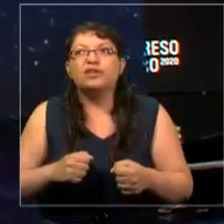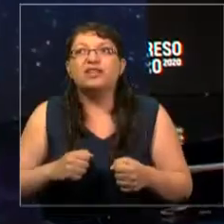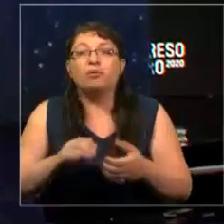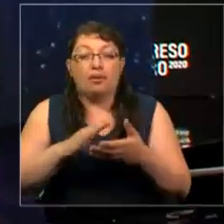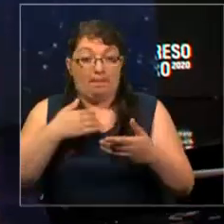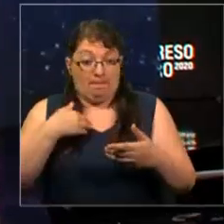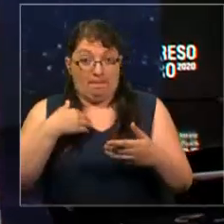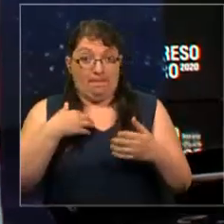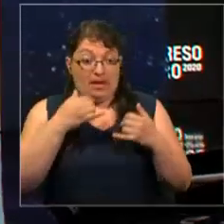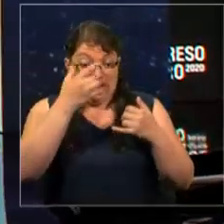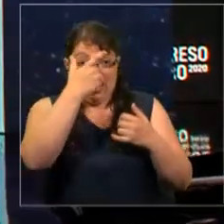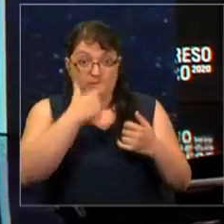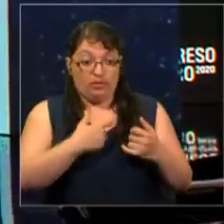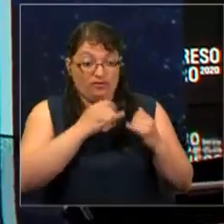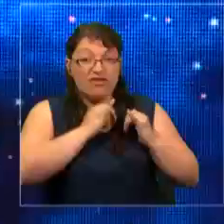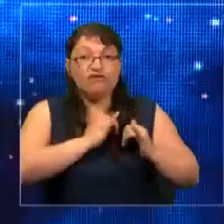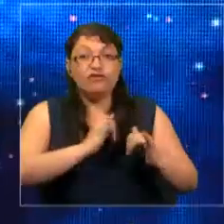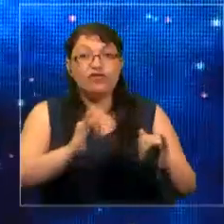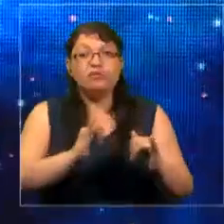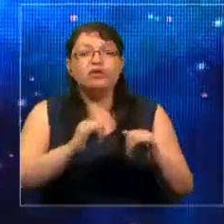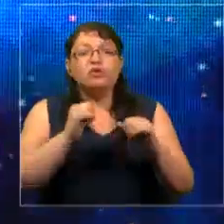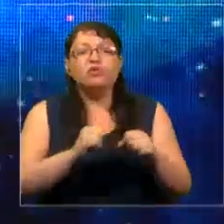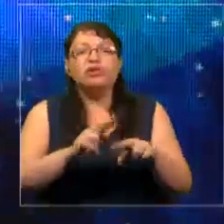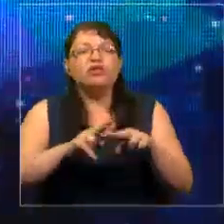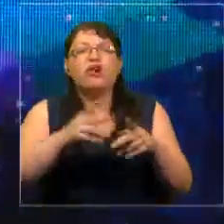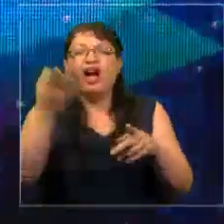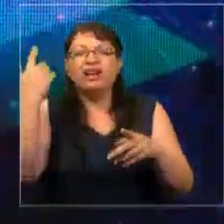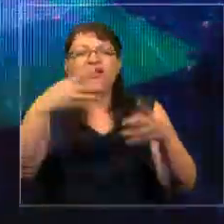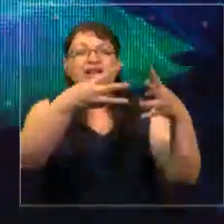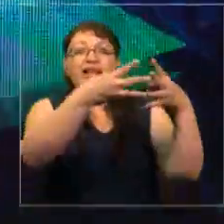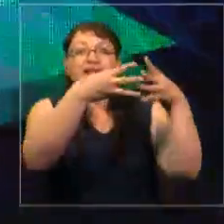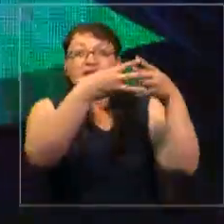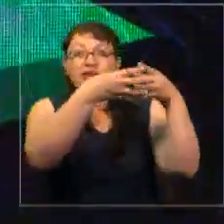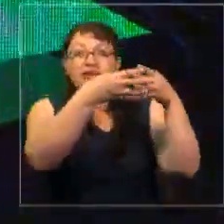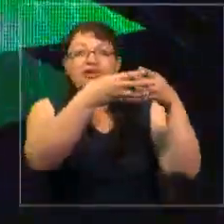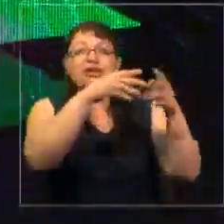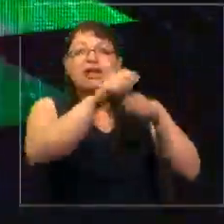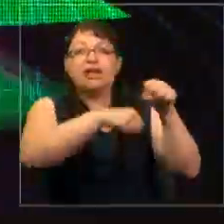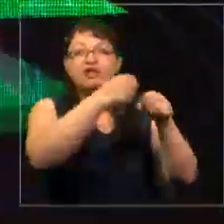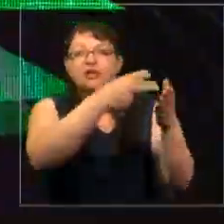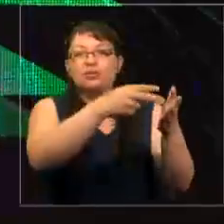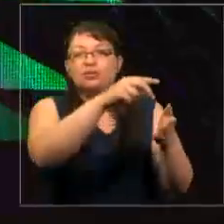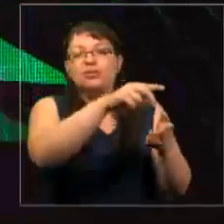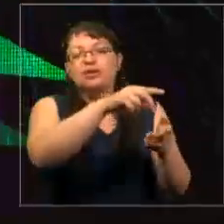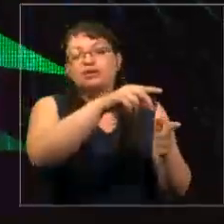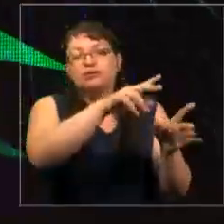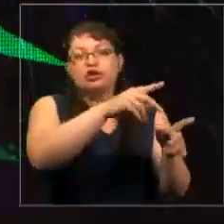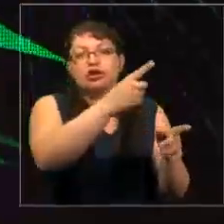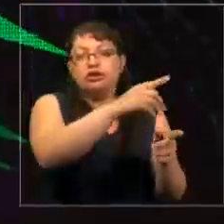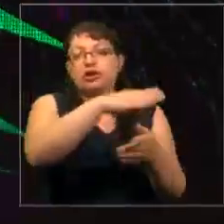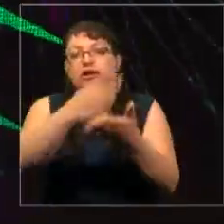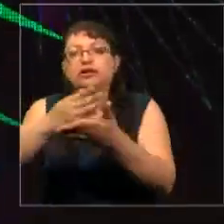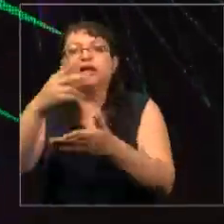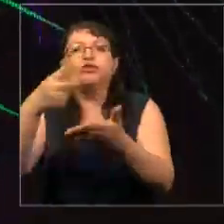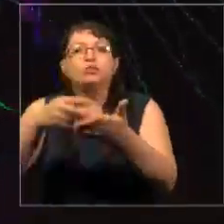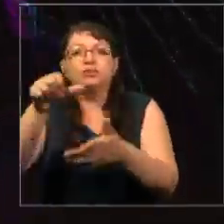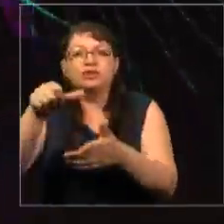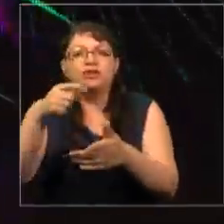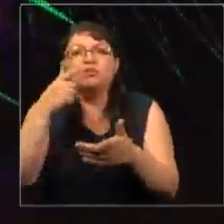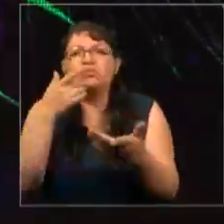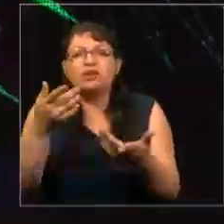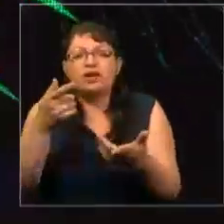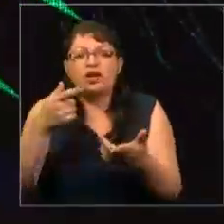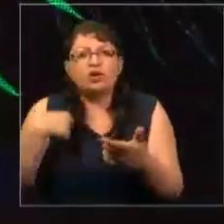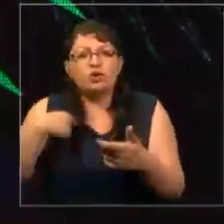datos desde las elecciones de Estados Unidos en el 2016. ¿Y por qué alguien va a necesitar repatriar sus datos